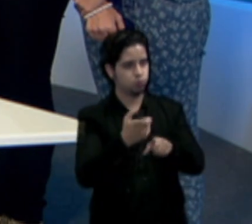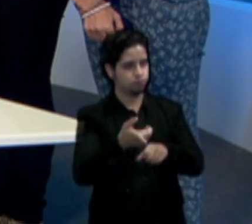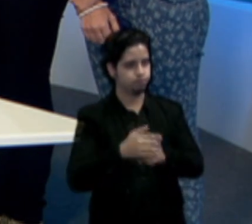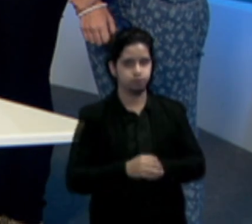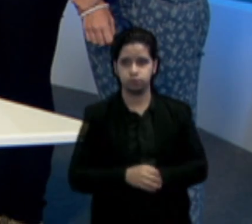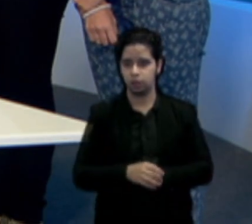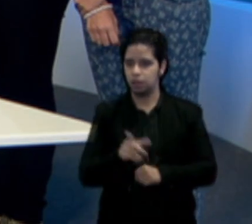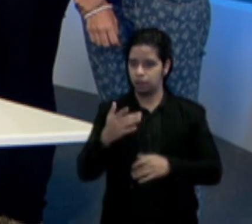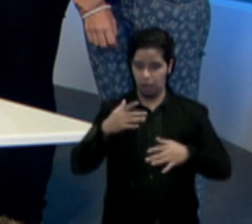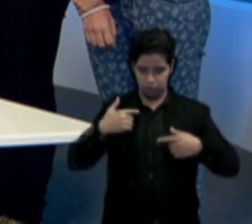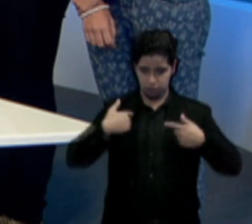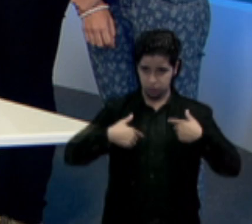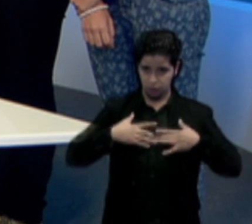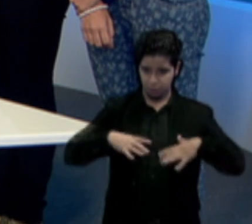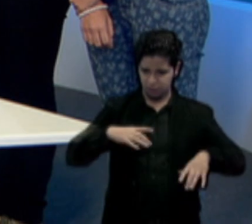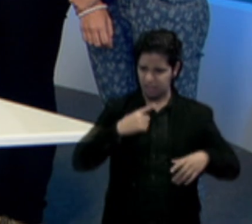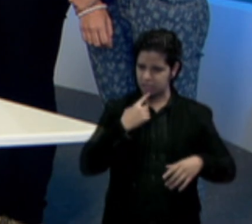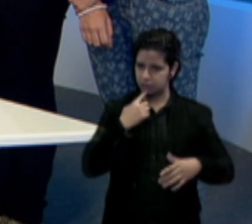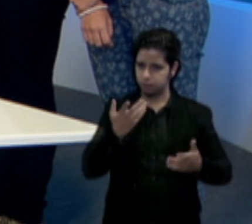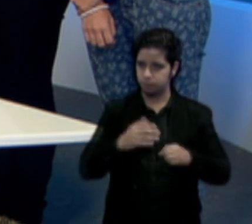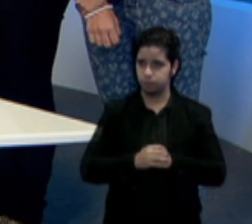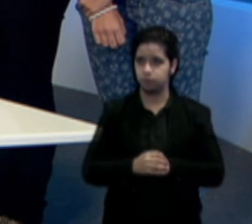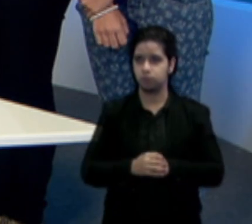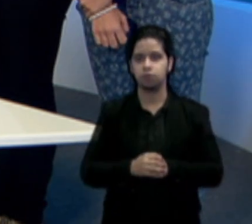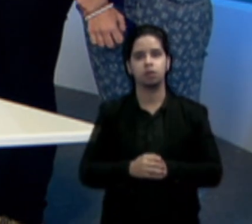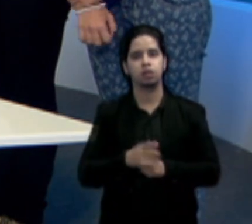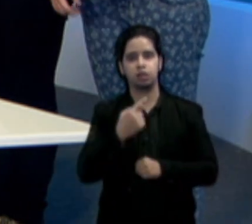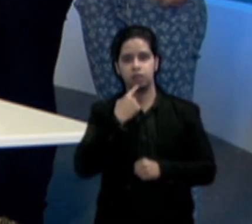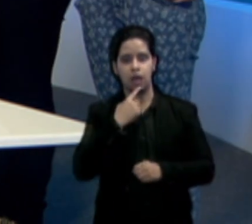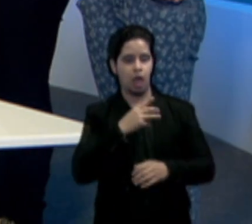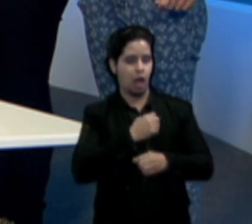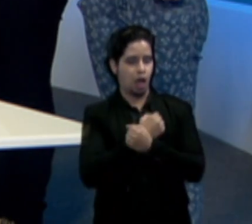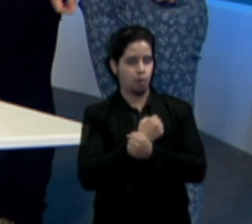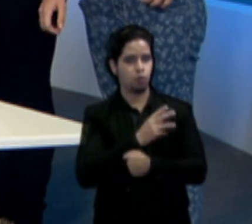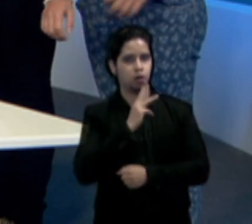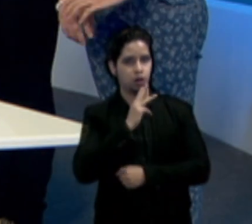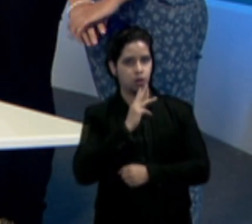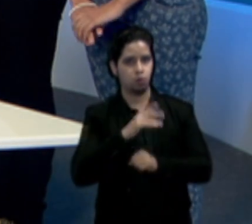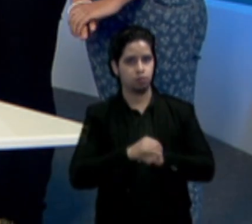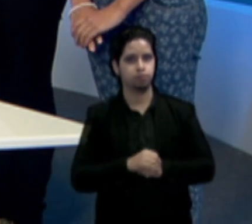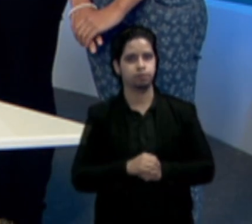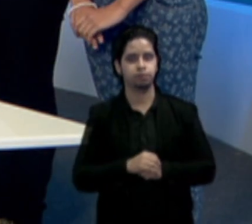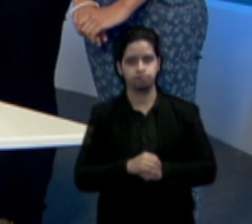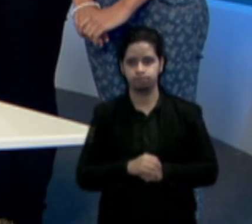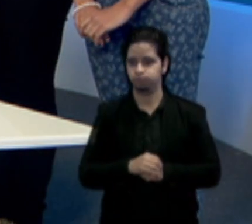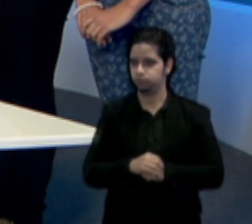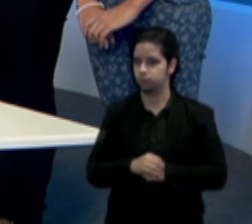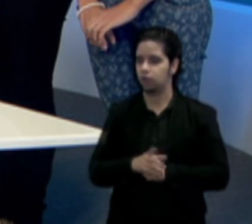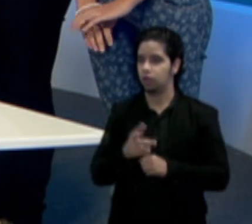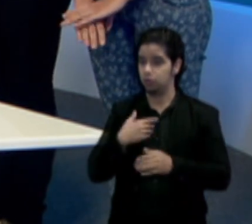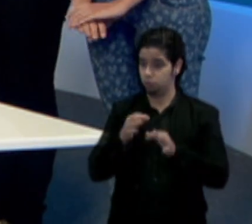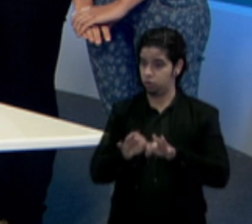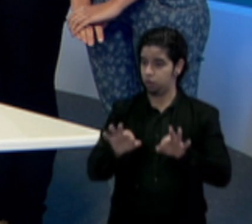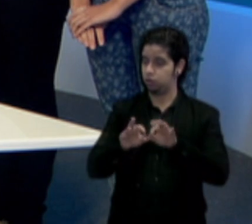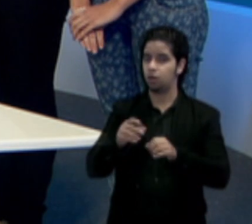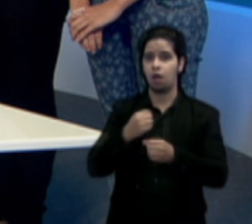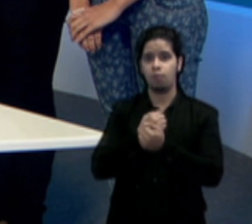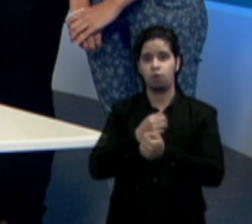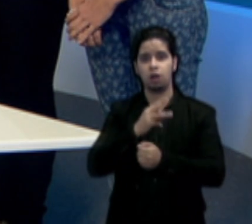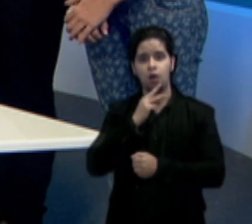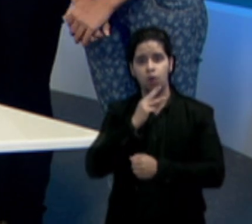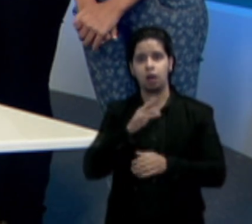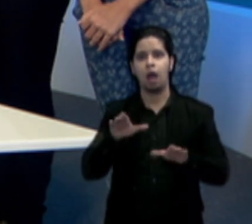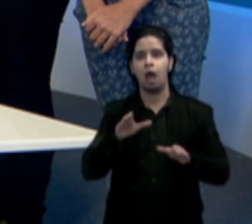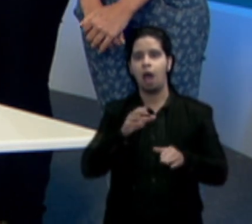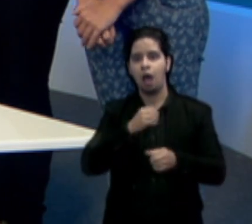Y esas camisetas dicen, ¿cómo leen muy Amor al agua, Colegio Montessori de Puerto Rico. Colegio Montessori de Puerto Rico. Bueno, pues hay que tenerle amor al agua, amor a lo que se